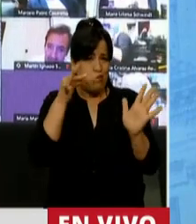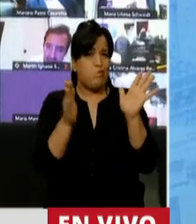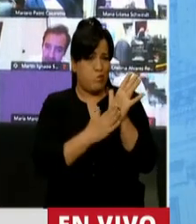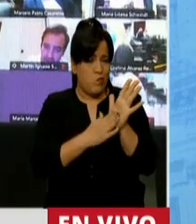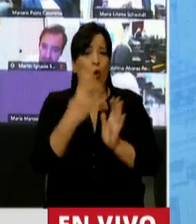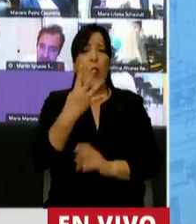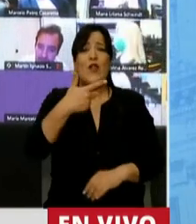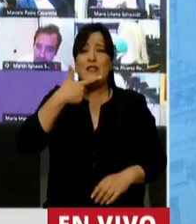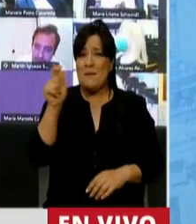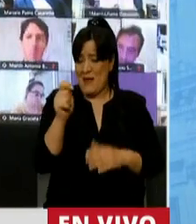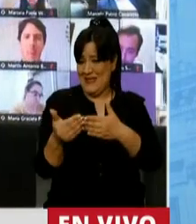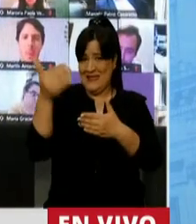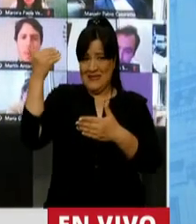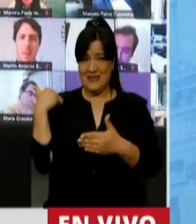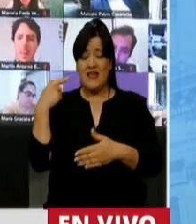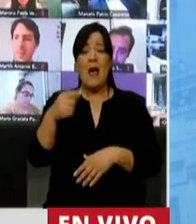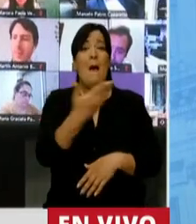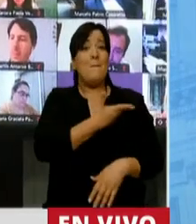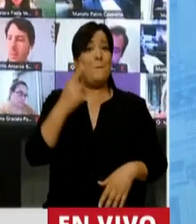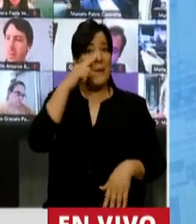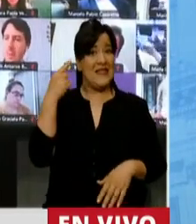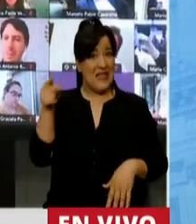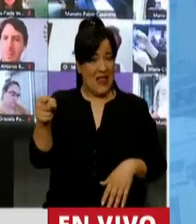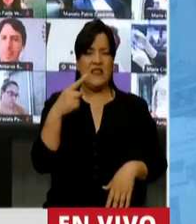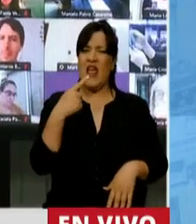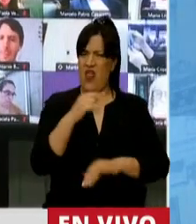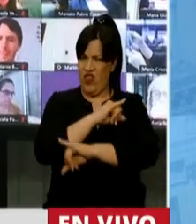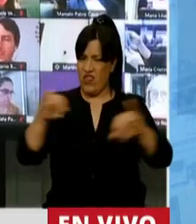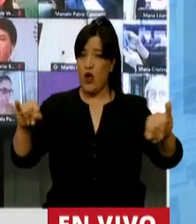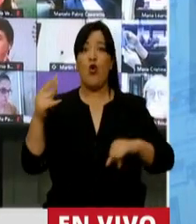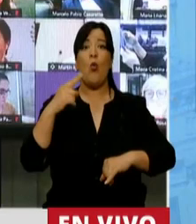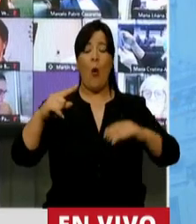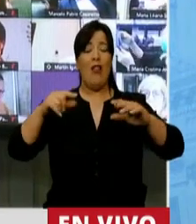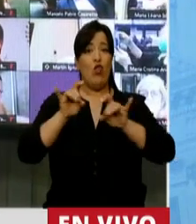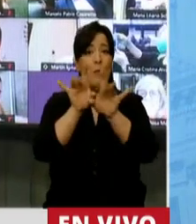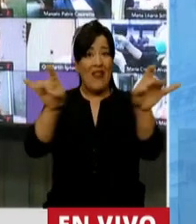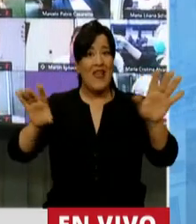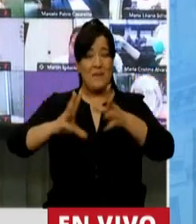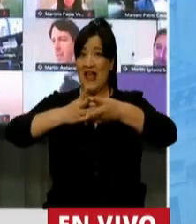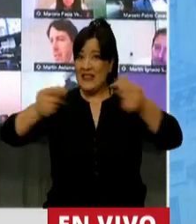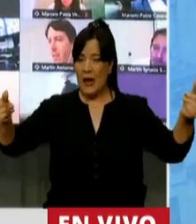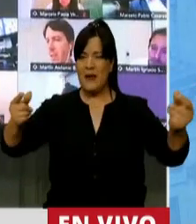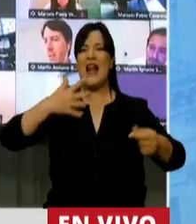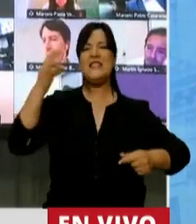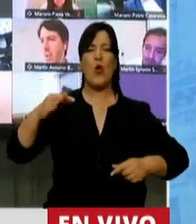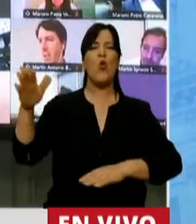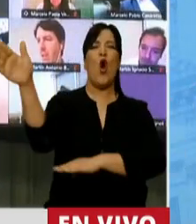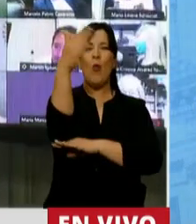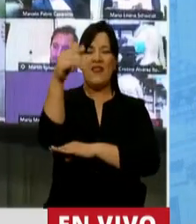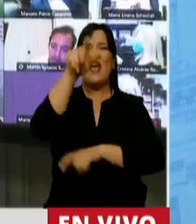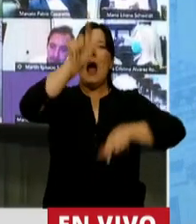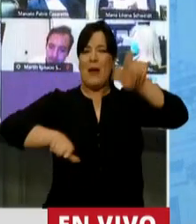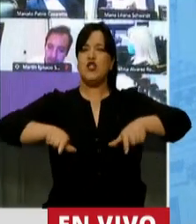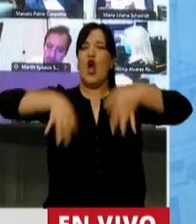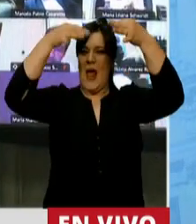4 de septiembre, el mes anterior, el presidente dijo, cuando termine la pandemia va a haber un banderazo de la gente de bien.